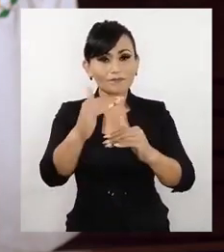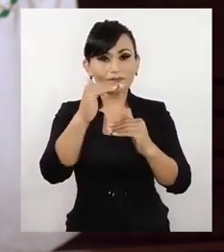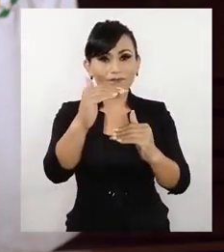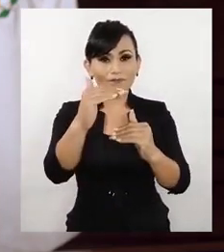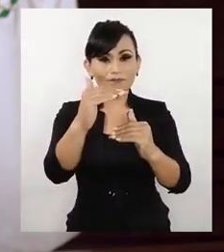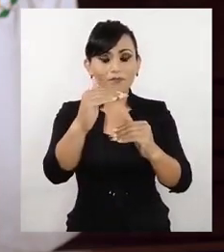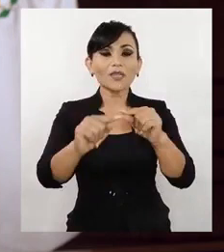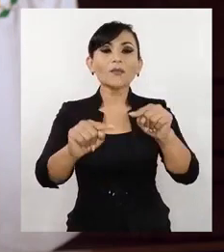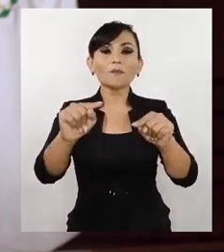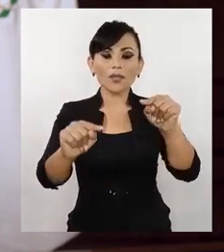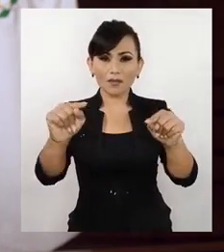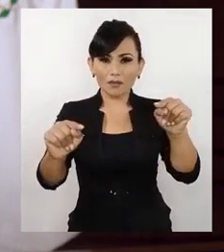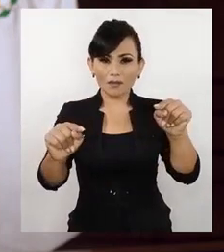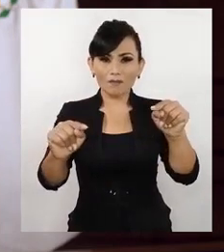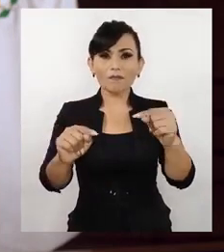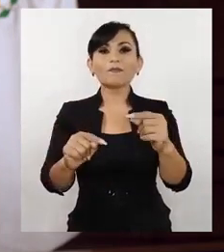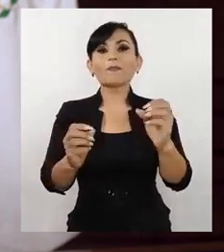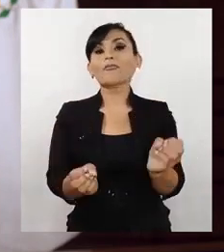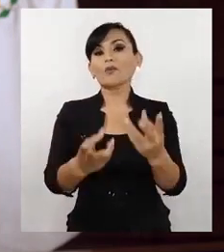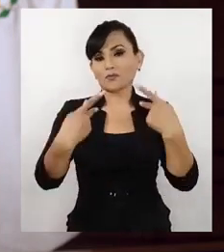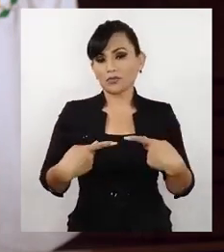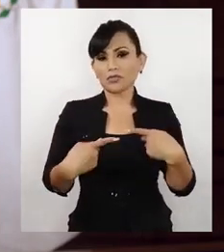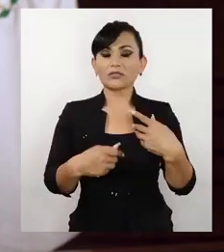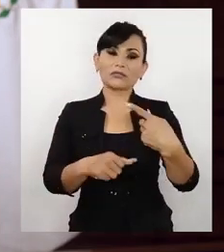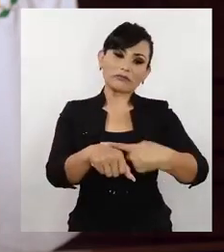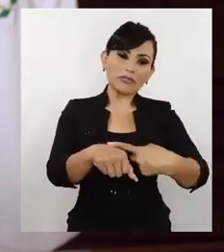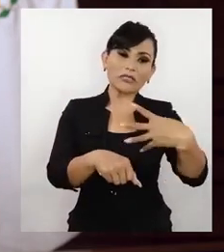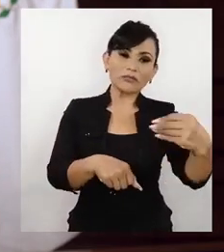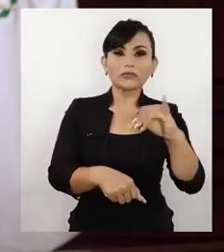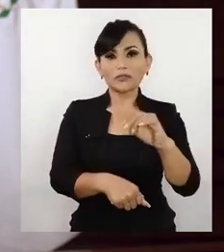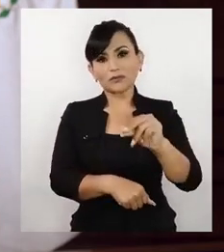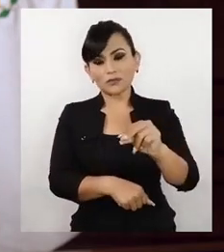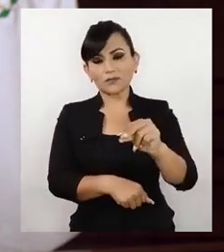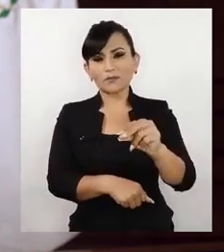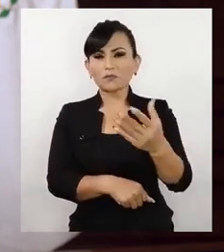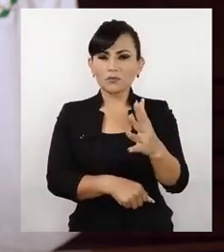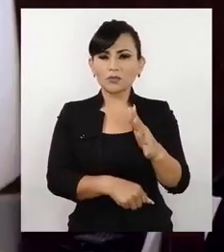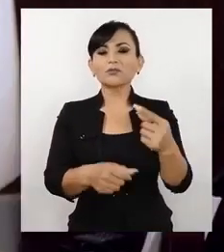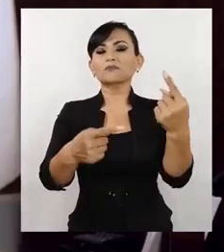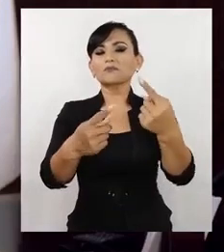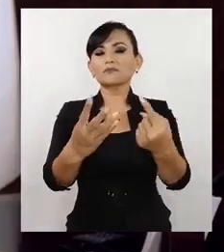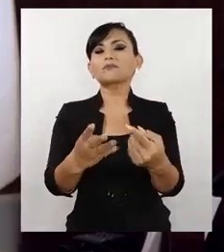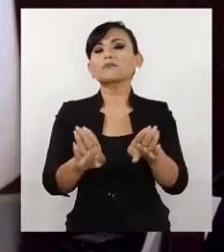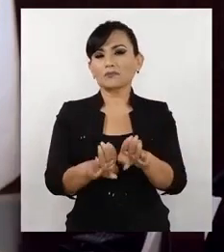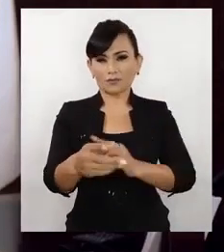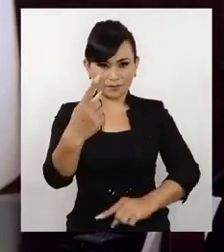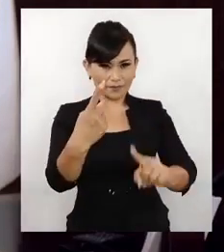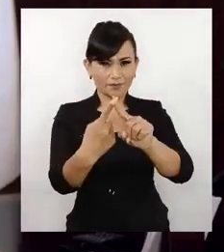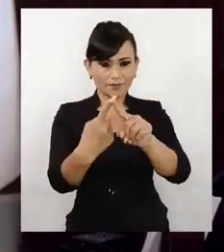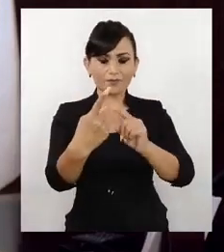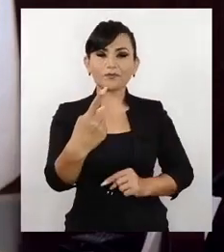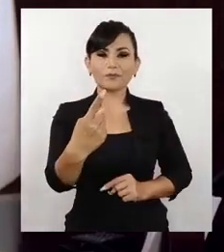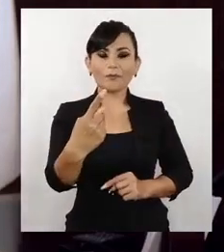de operación que se aplicarán de acuerdo a nuestros sistemas de indicadores. Las medidas que se